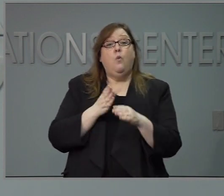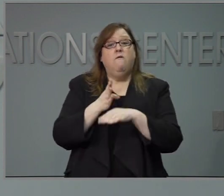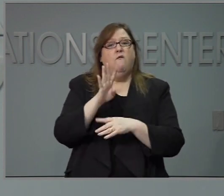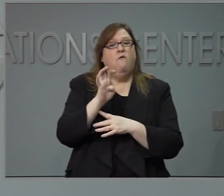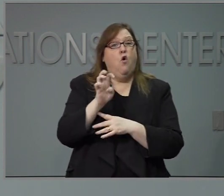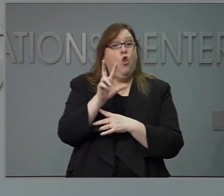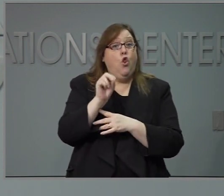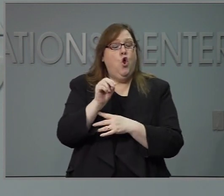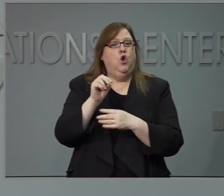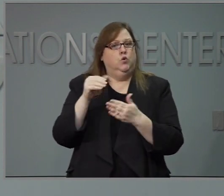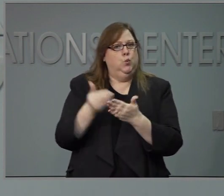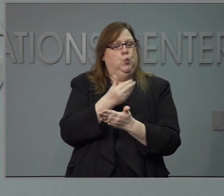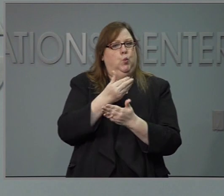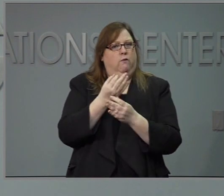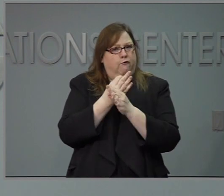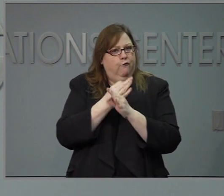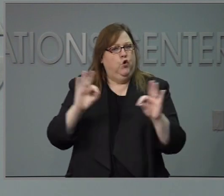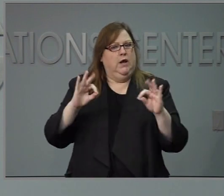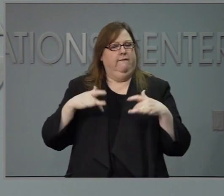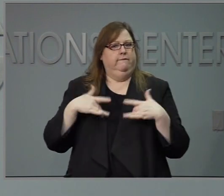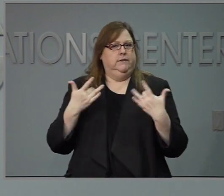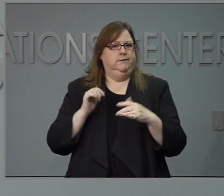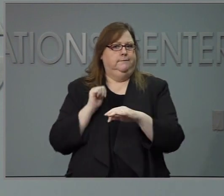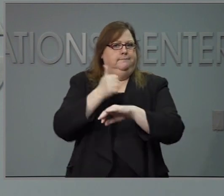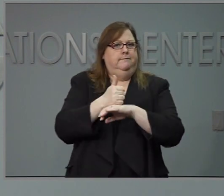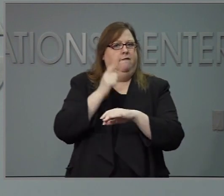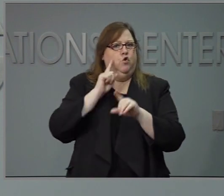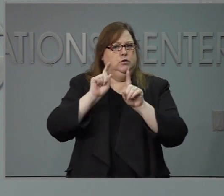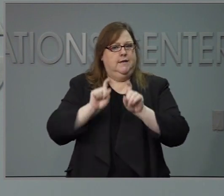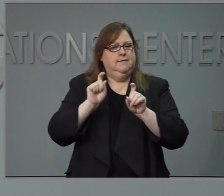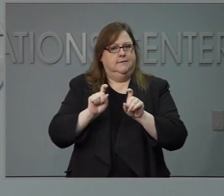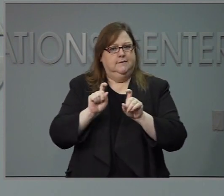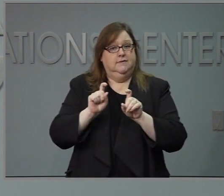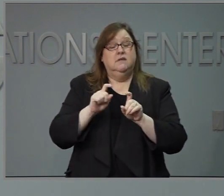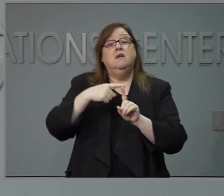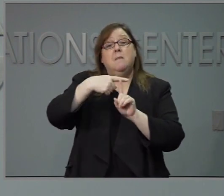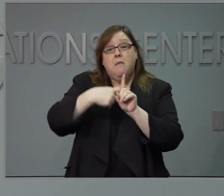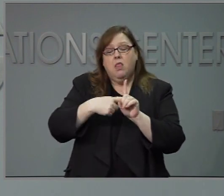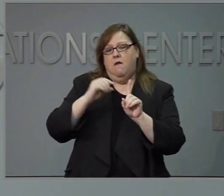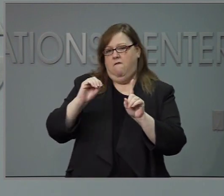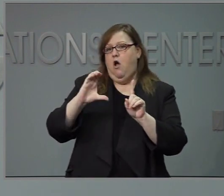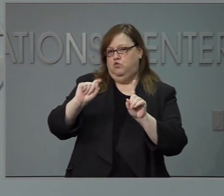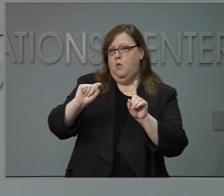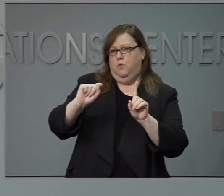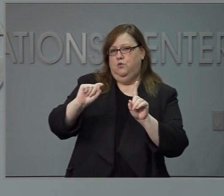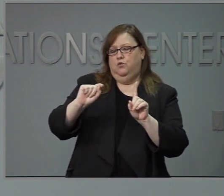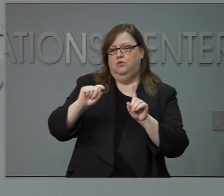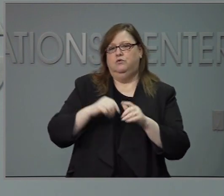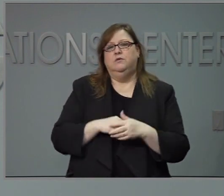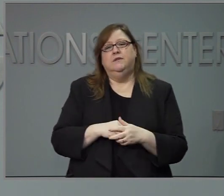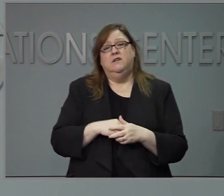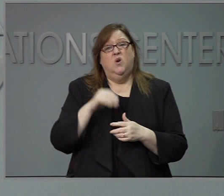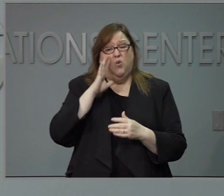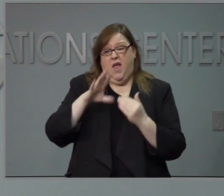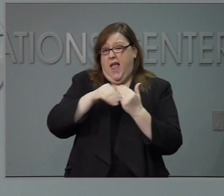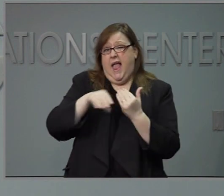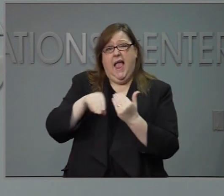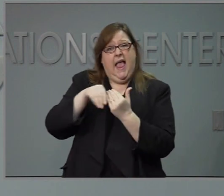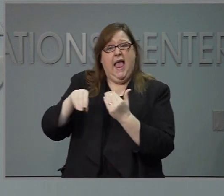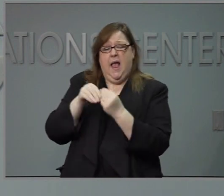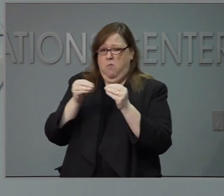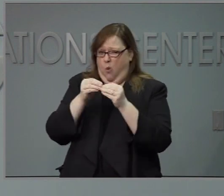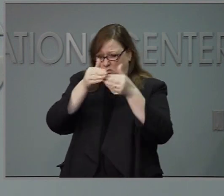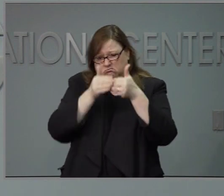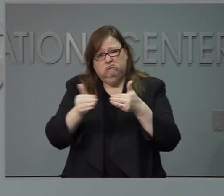eventos de pruebas gratis en muchas comunidades en el mes de octubre y estamos agregando más cada día cualquier